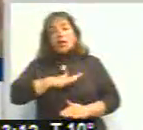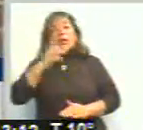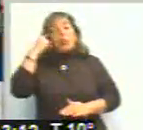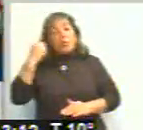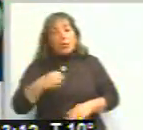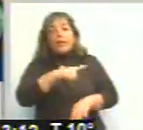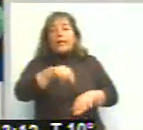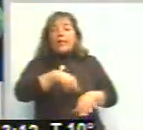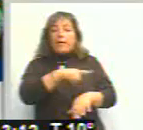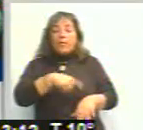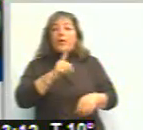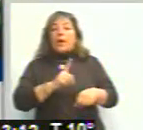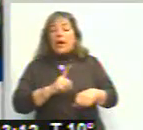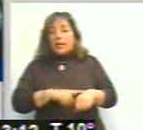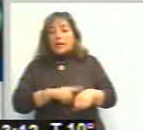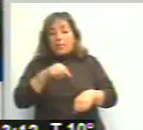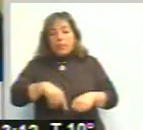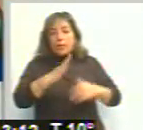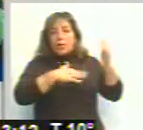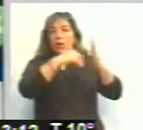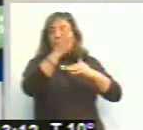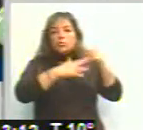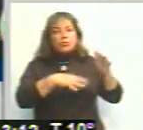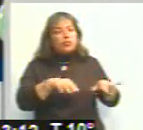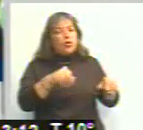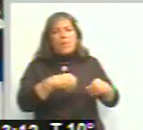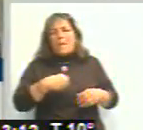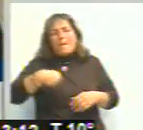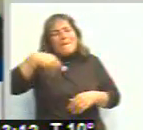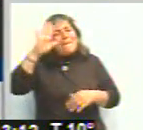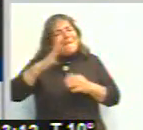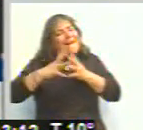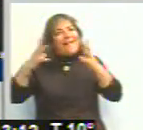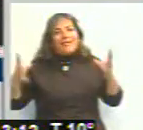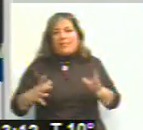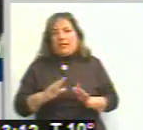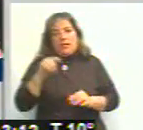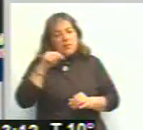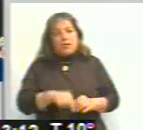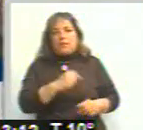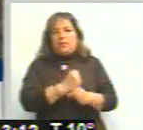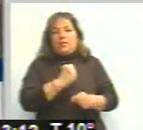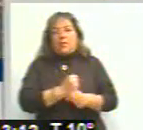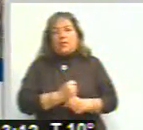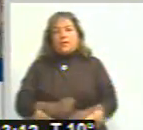inconvenientes que tiene una obra de esta envergadura. Justamente estamos hablando de la obra hídrica más grande que tuvo la provincia en muchos años.